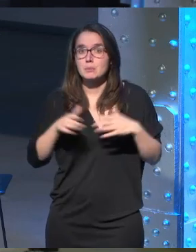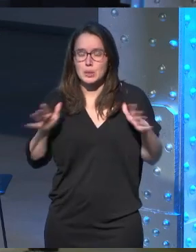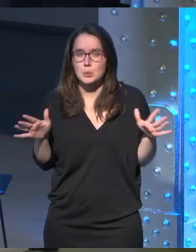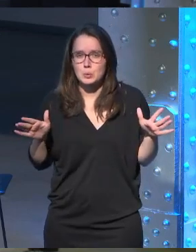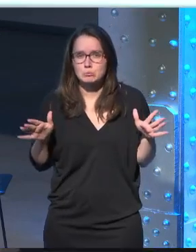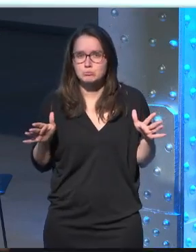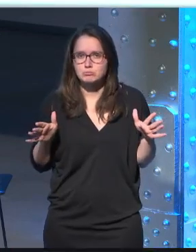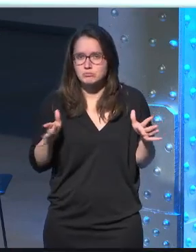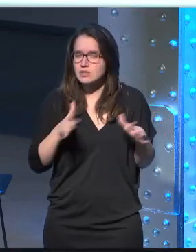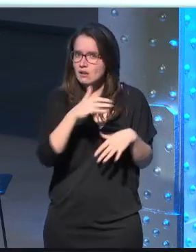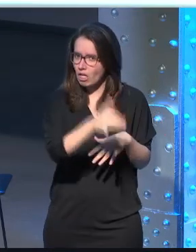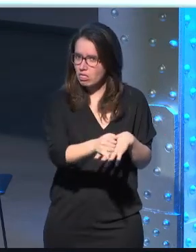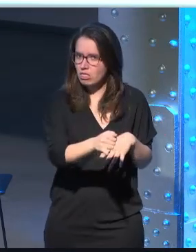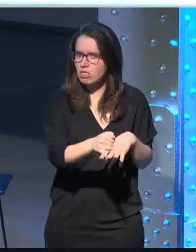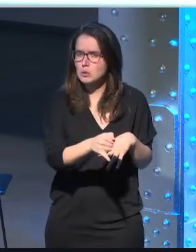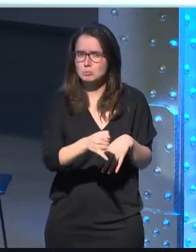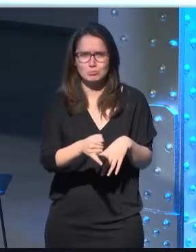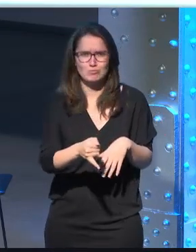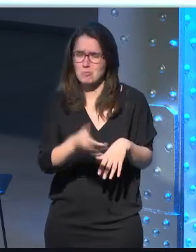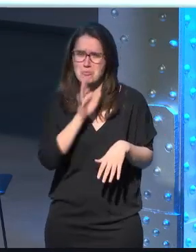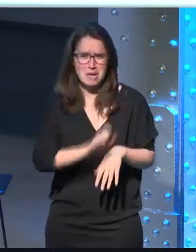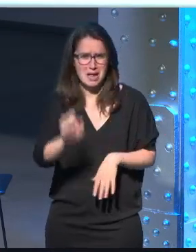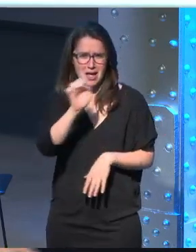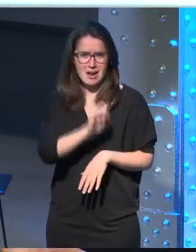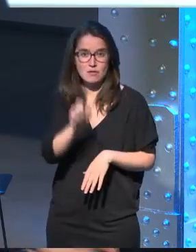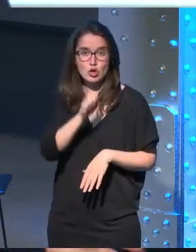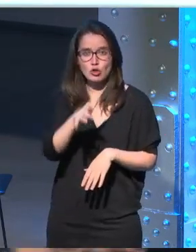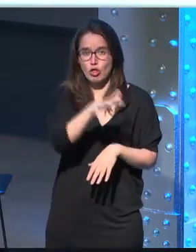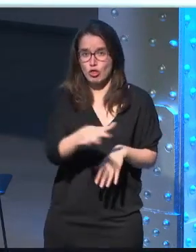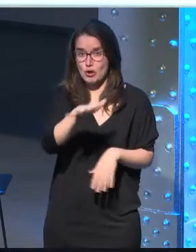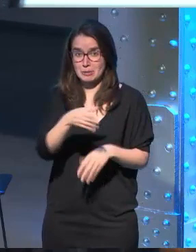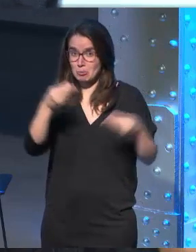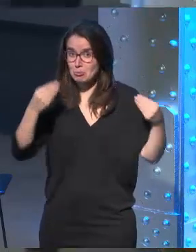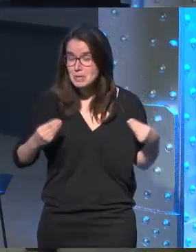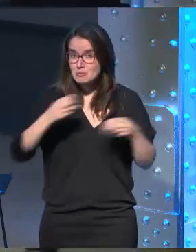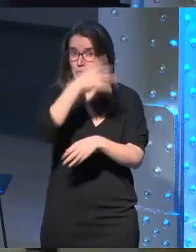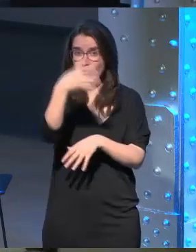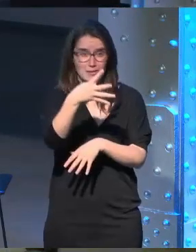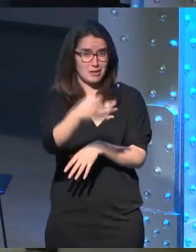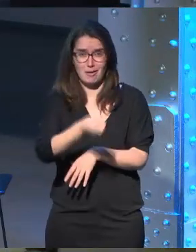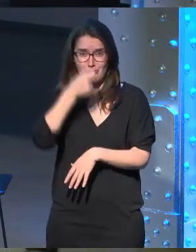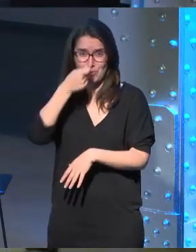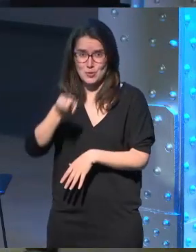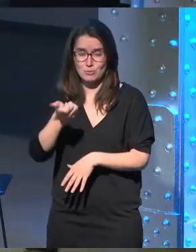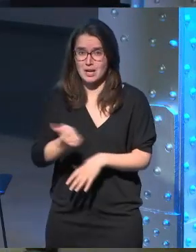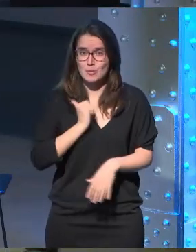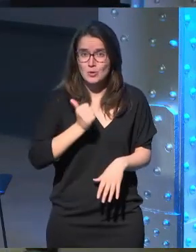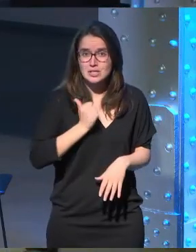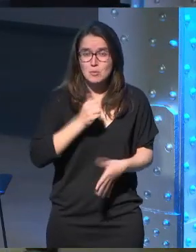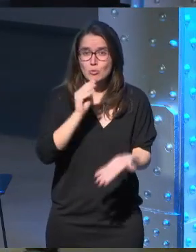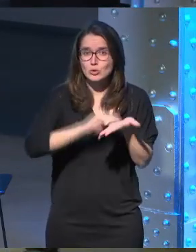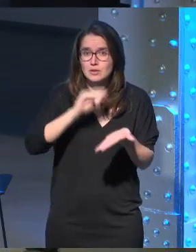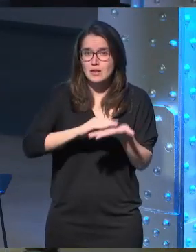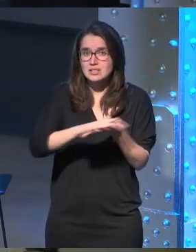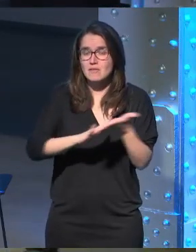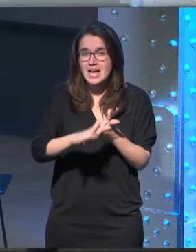pero lo tenéis y es una gozada pocos sitios hay así para que aprovechéis que muchas veces